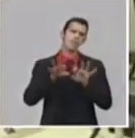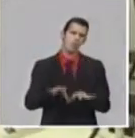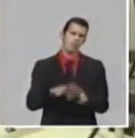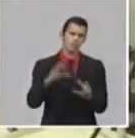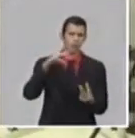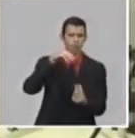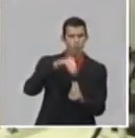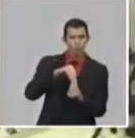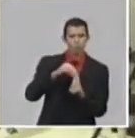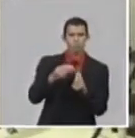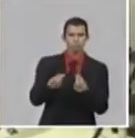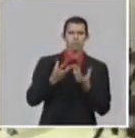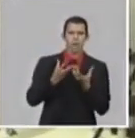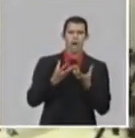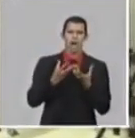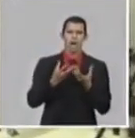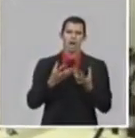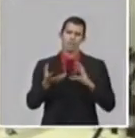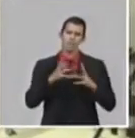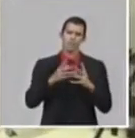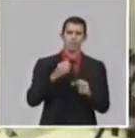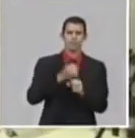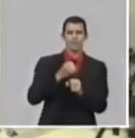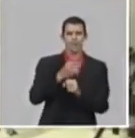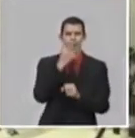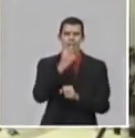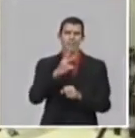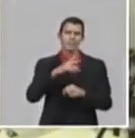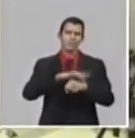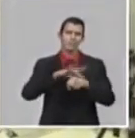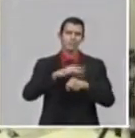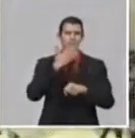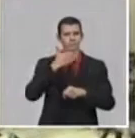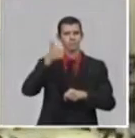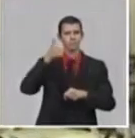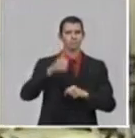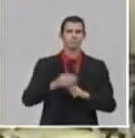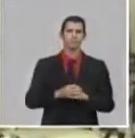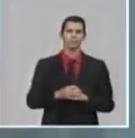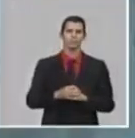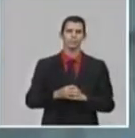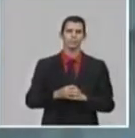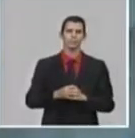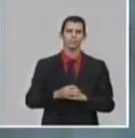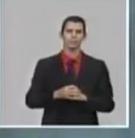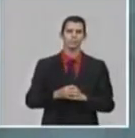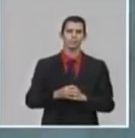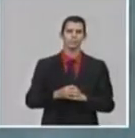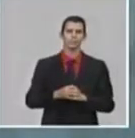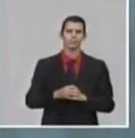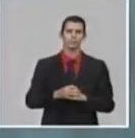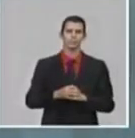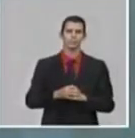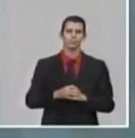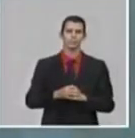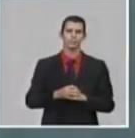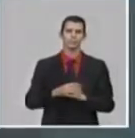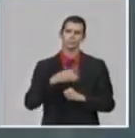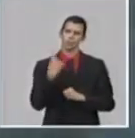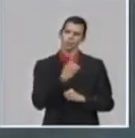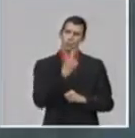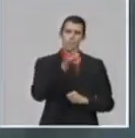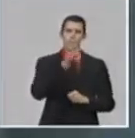molécula que tiene potencialidades, o sea, tiene un papel en la regulación de la respuesta inmunitaria, de esta respuesta inmunitaria